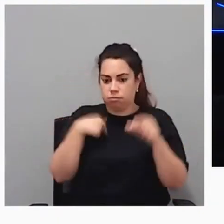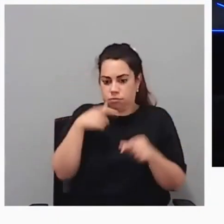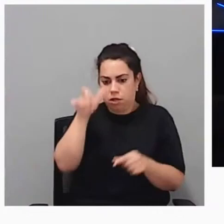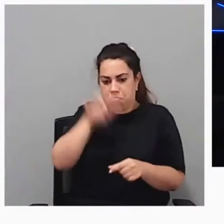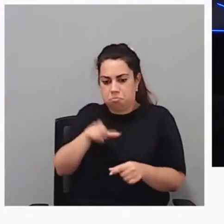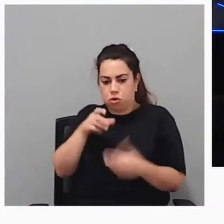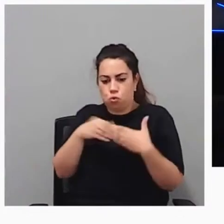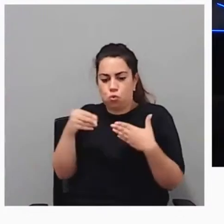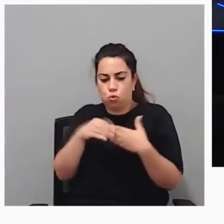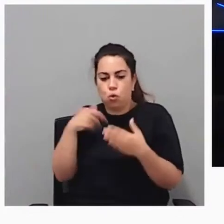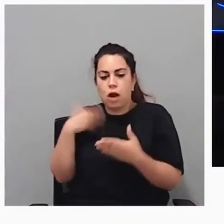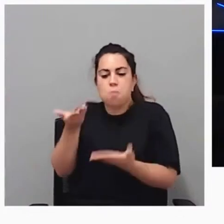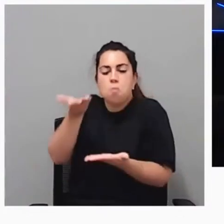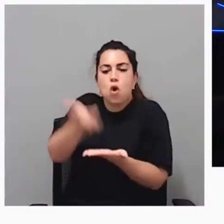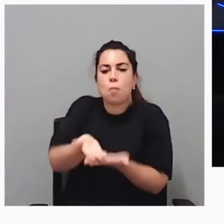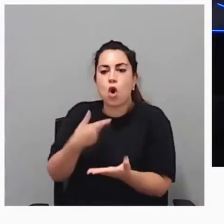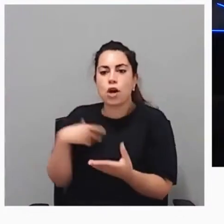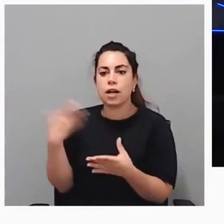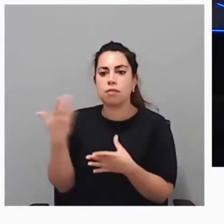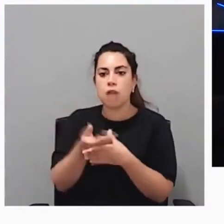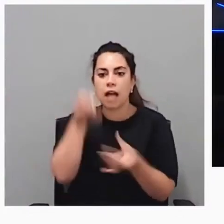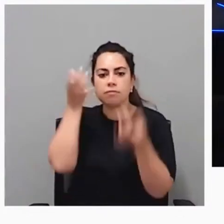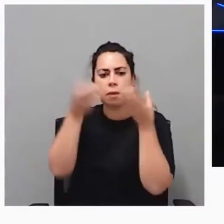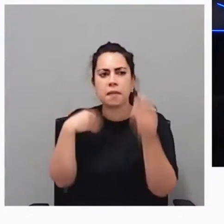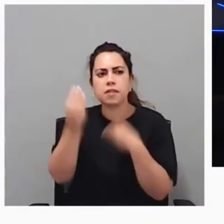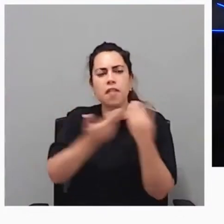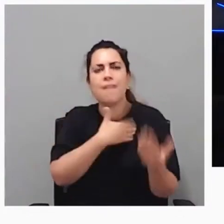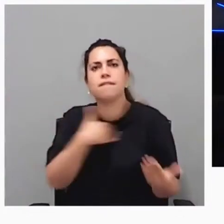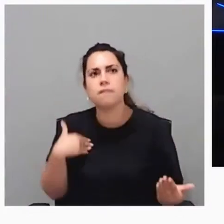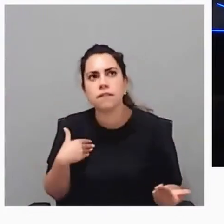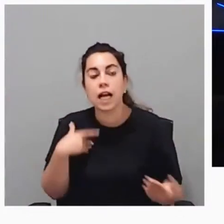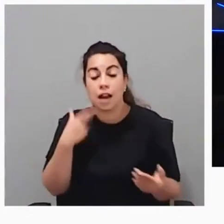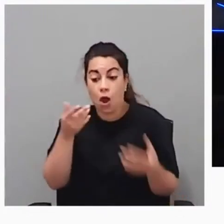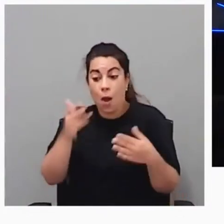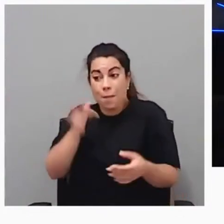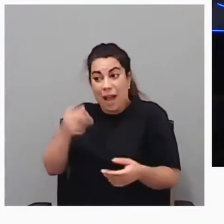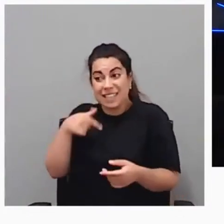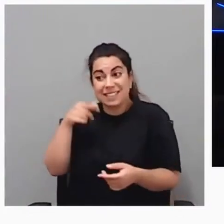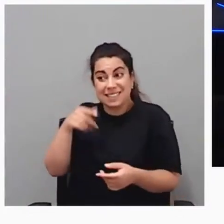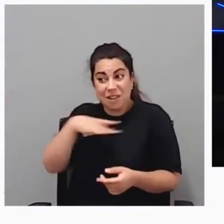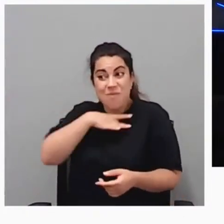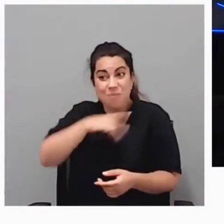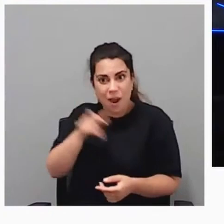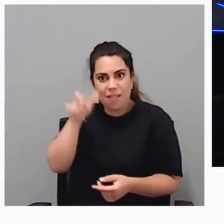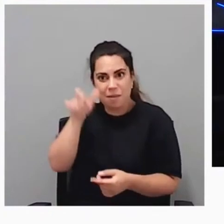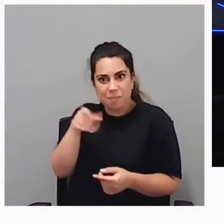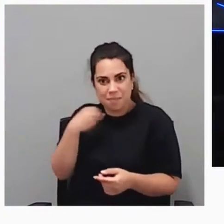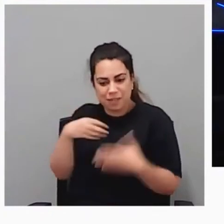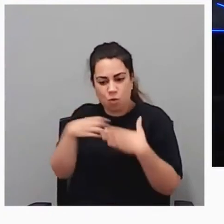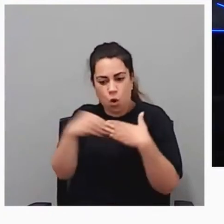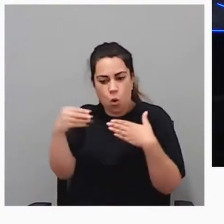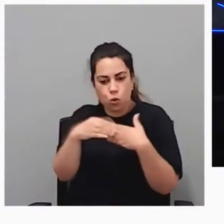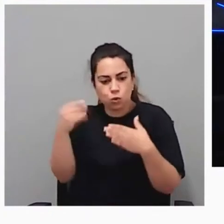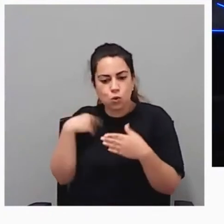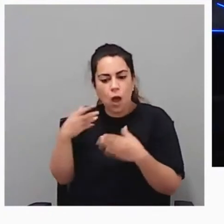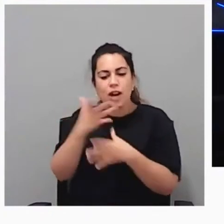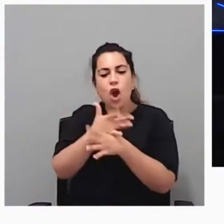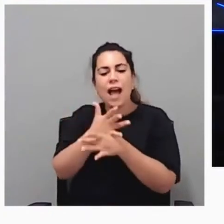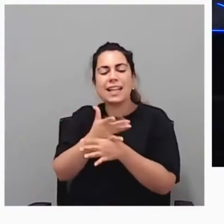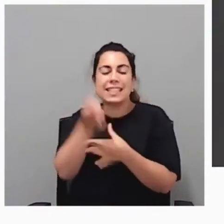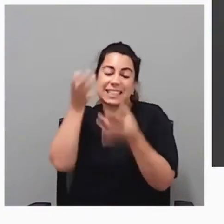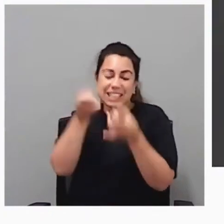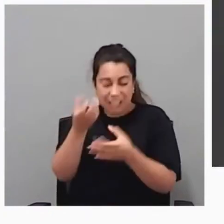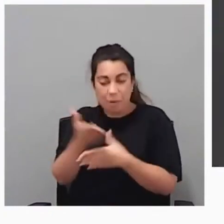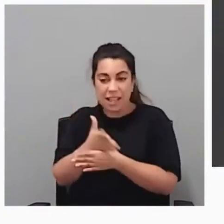y muchas veces ellos también son los primeros que las imparten. a través de laboratorios, inclusivos, de mediación